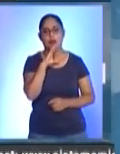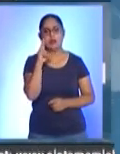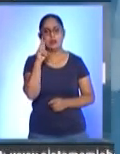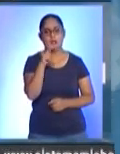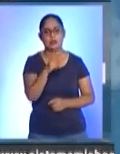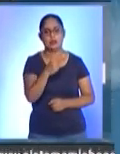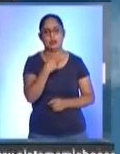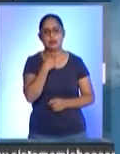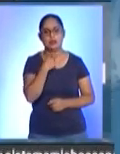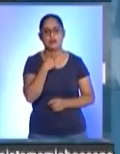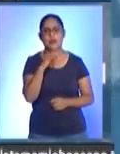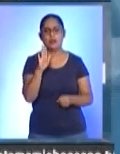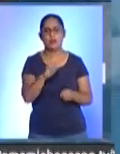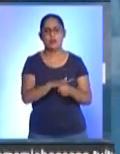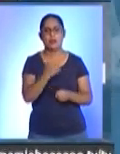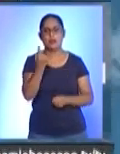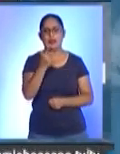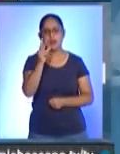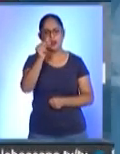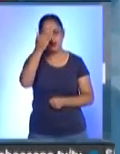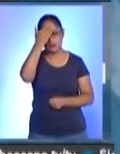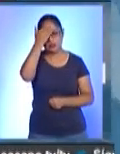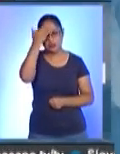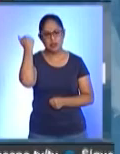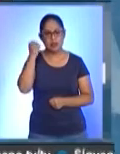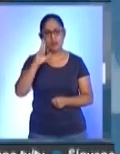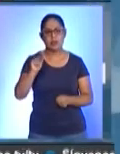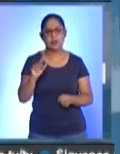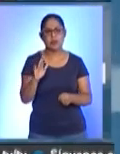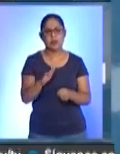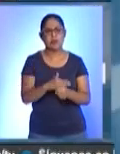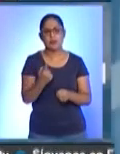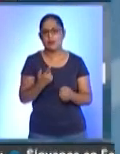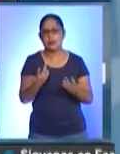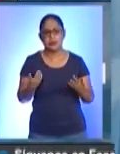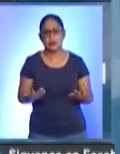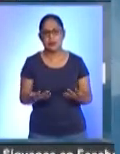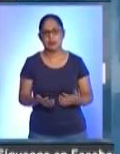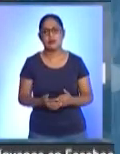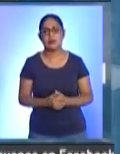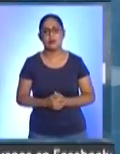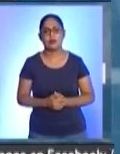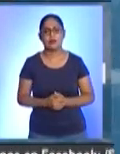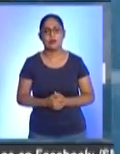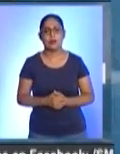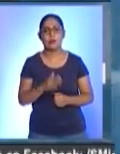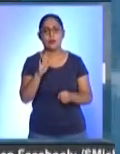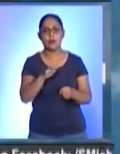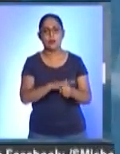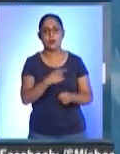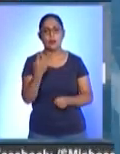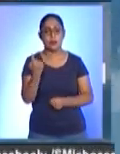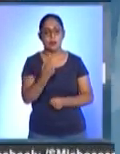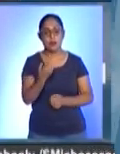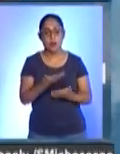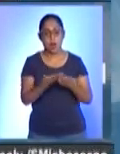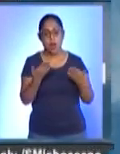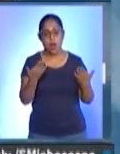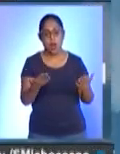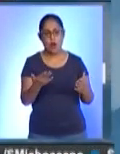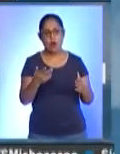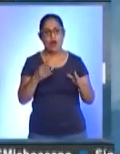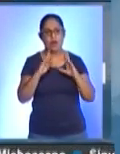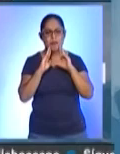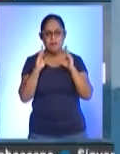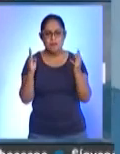no sabemos cuál es la verdadera situación. No sabemos si es a raíz del crimen